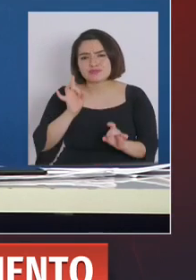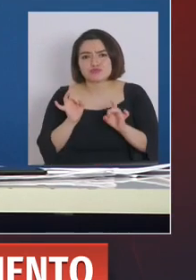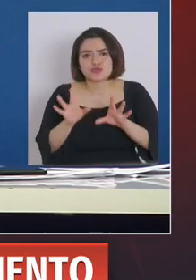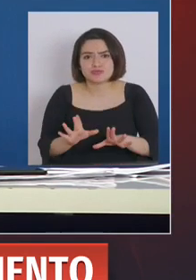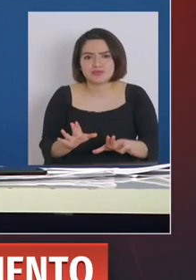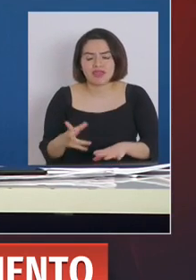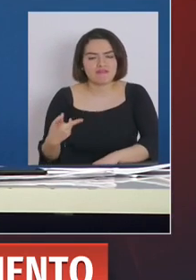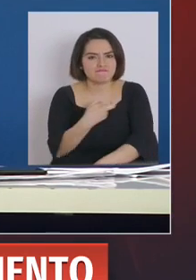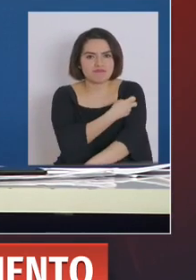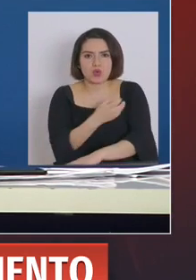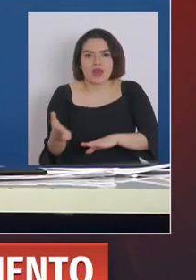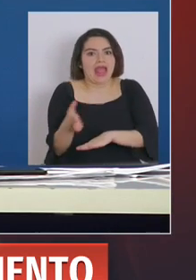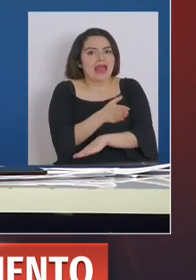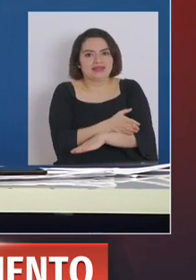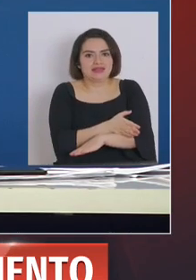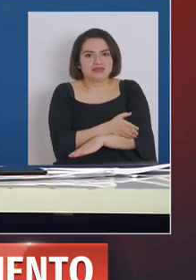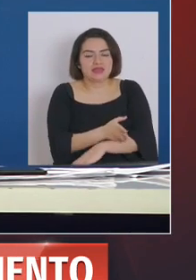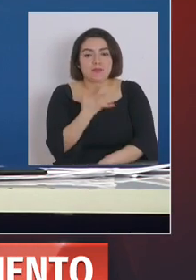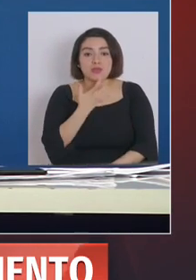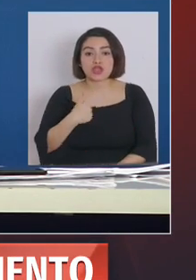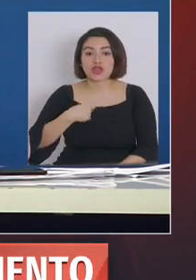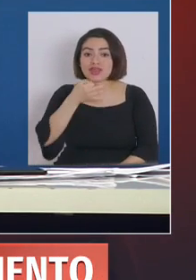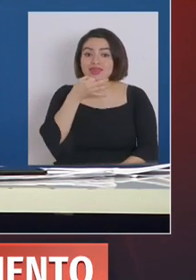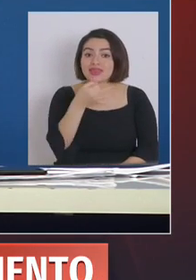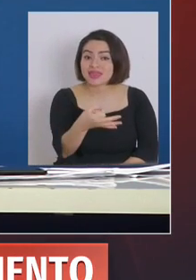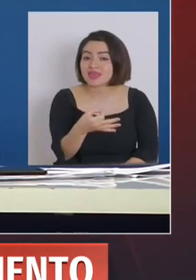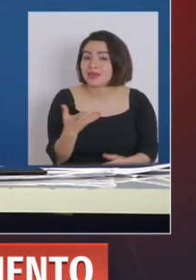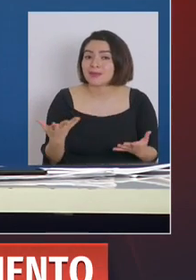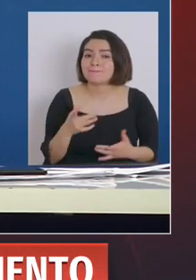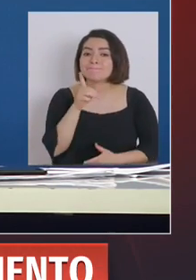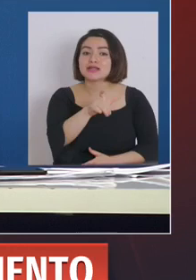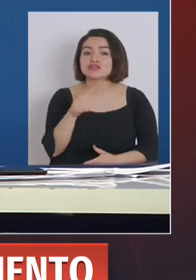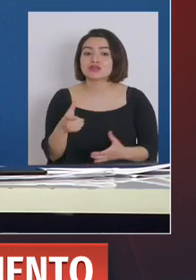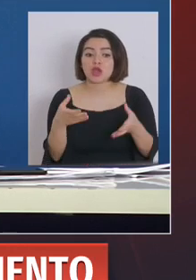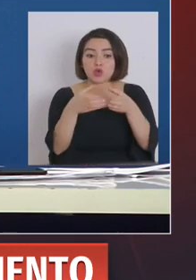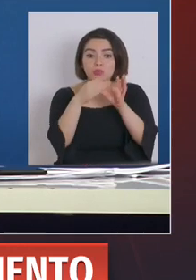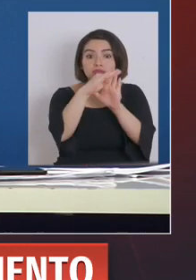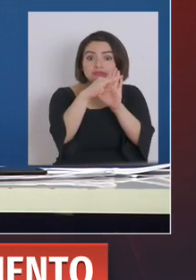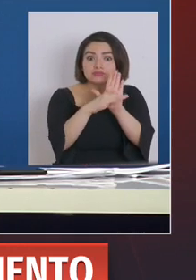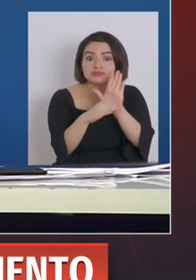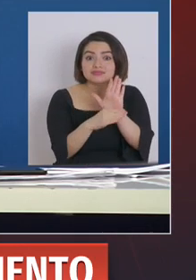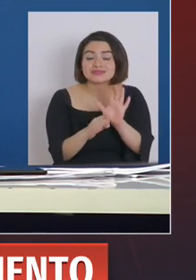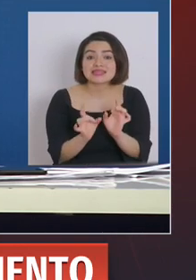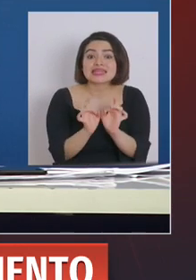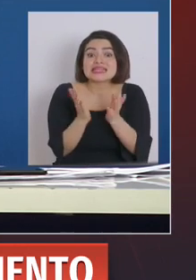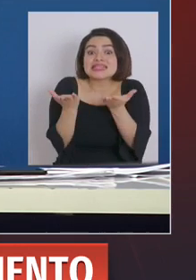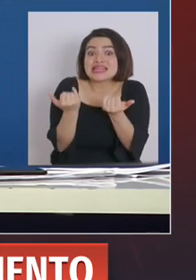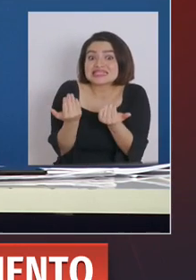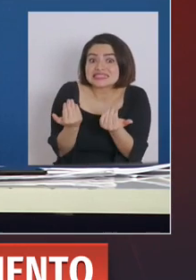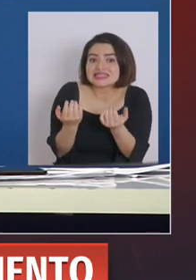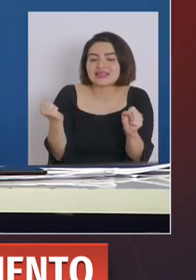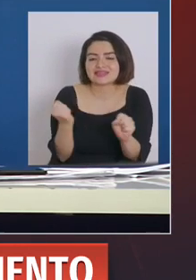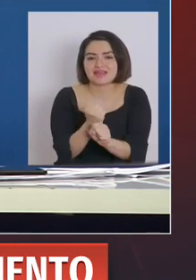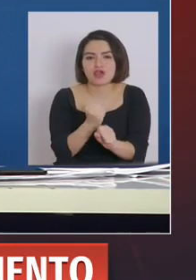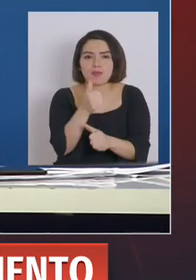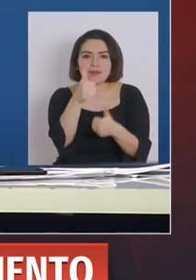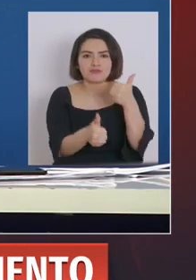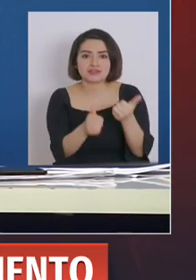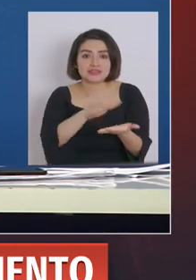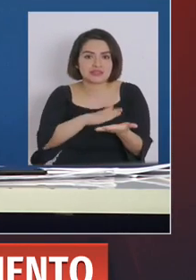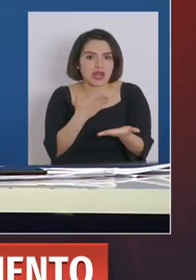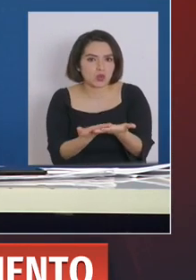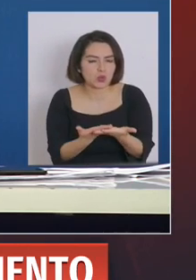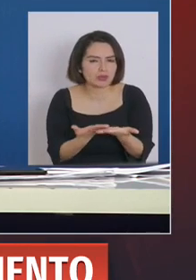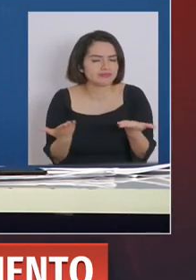vacunado mucho antes porque yo dije las prioridades tienen que ver con la criticidad, con el trabajo que tienen, sobre todo los profesionales de la salud